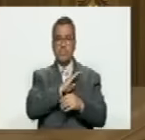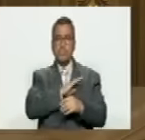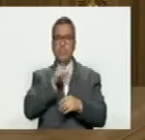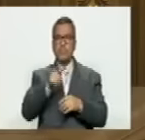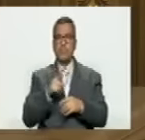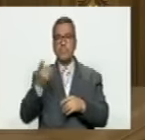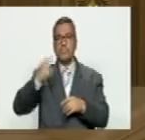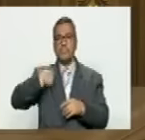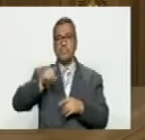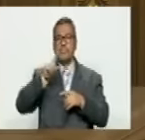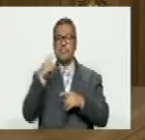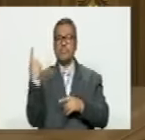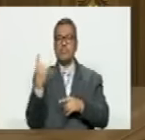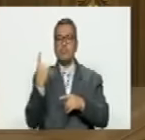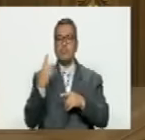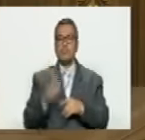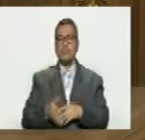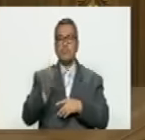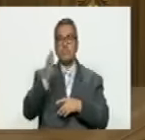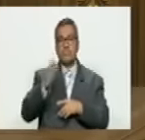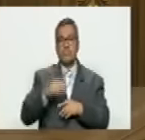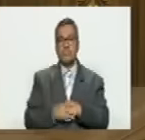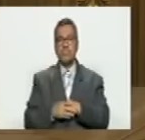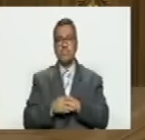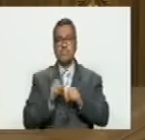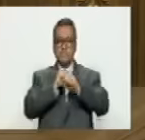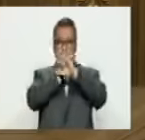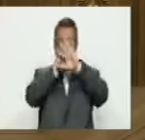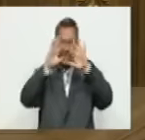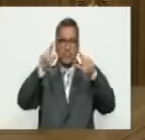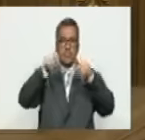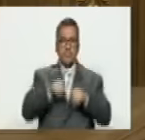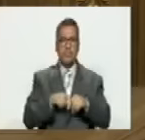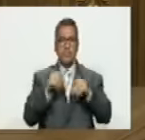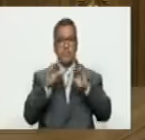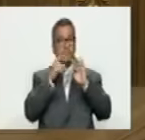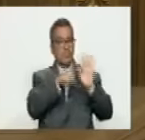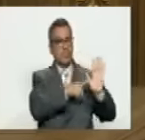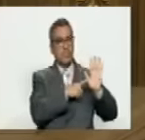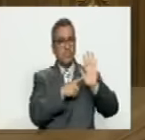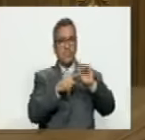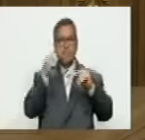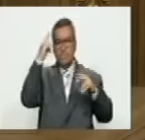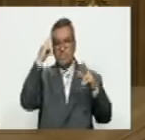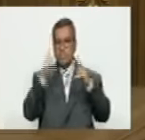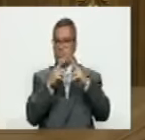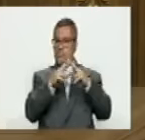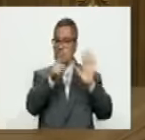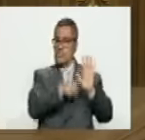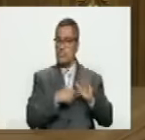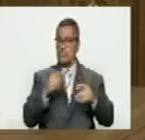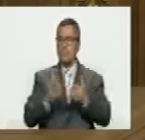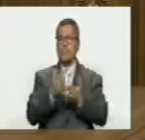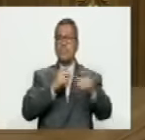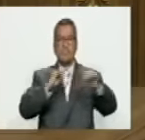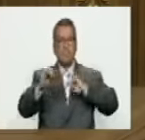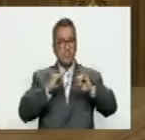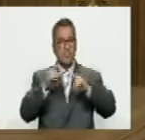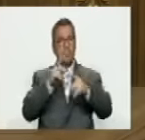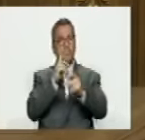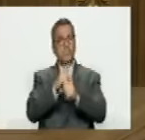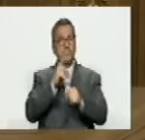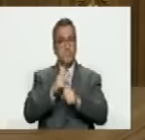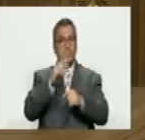tienen que ser independientes tienen que ser transparentes son públicos todo el mundo lo conoce los que recogen la información tienen que ser